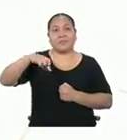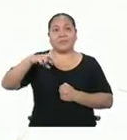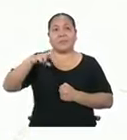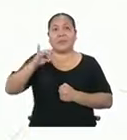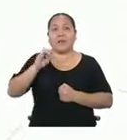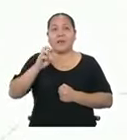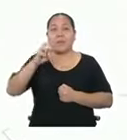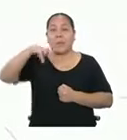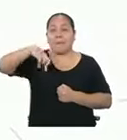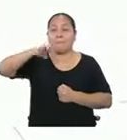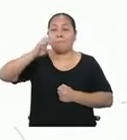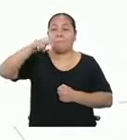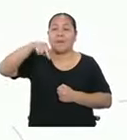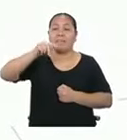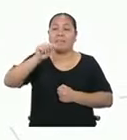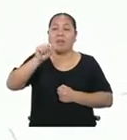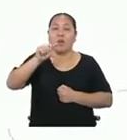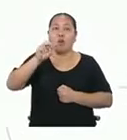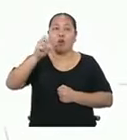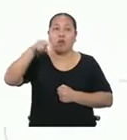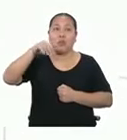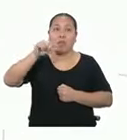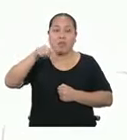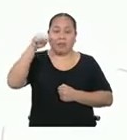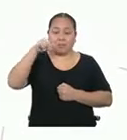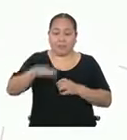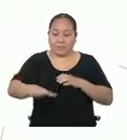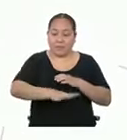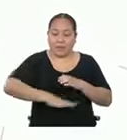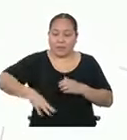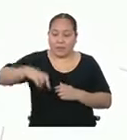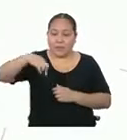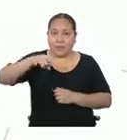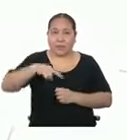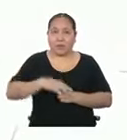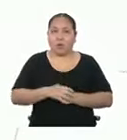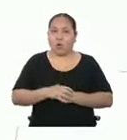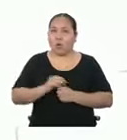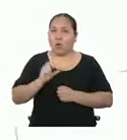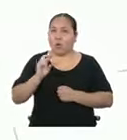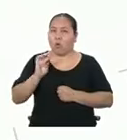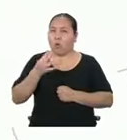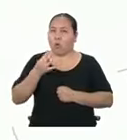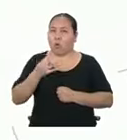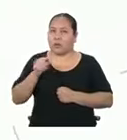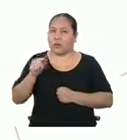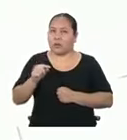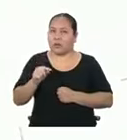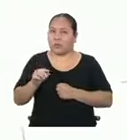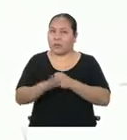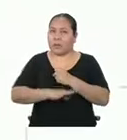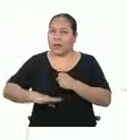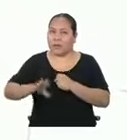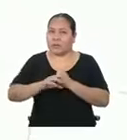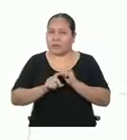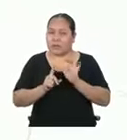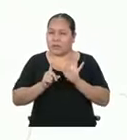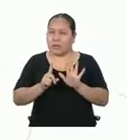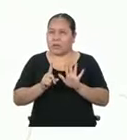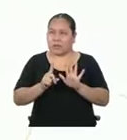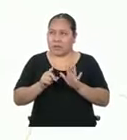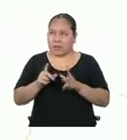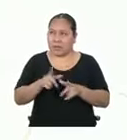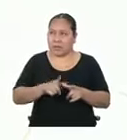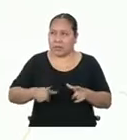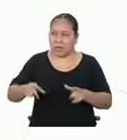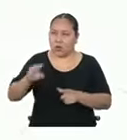pentagonal, porque la base es un pentágono. Y la cuarta, ¿me parece o tiene como base un hexágono?